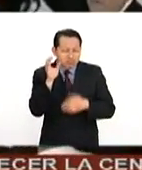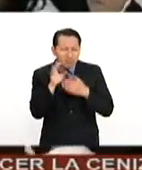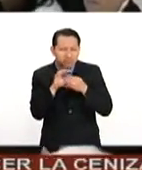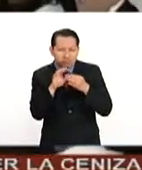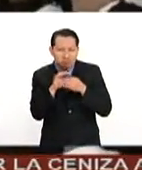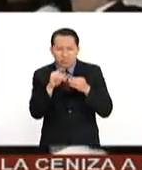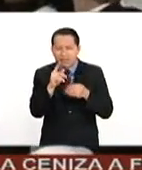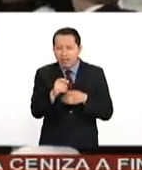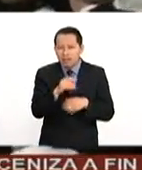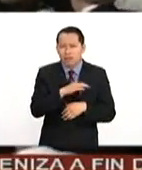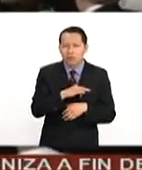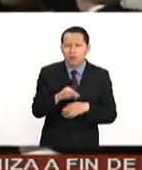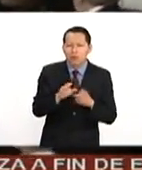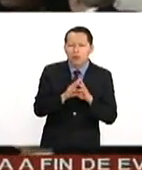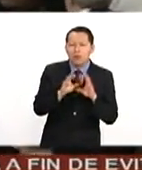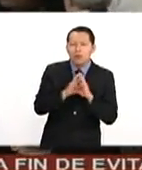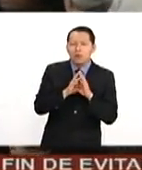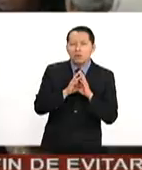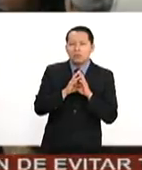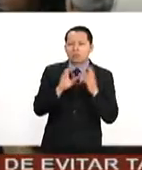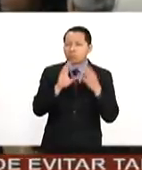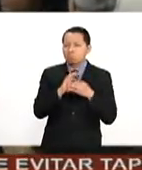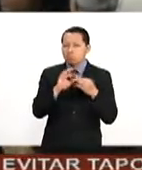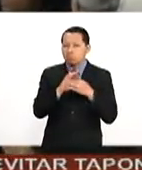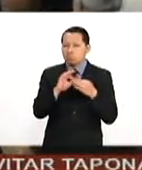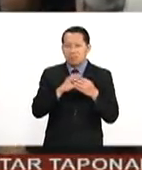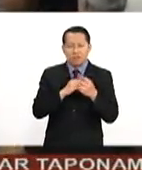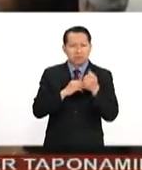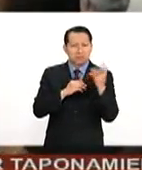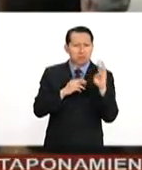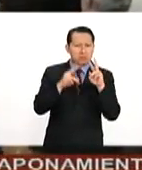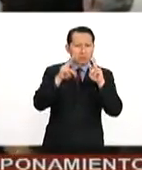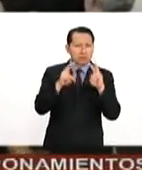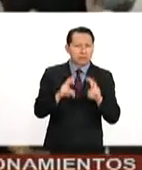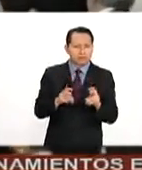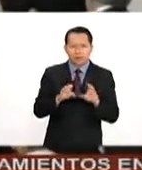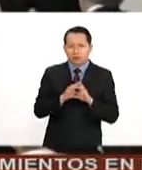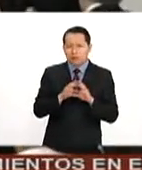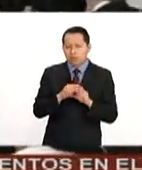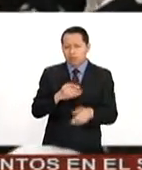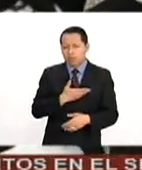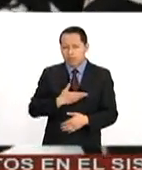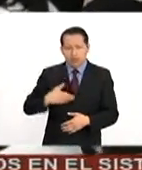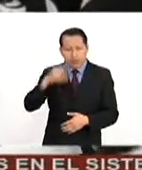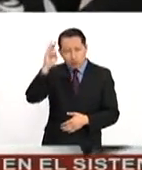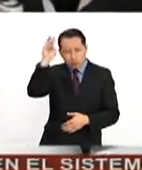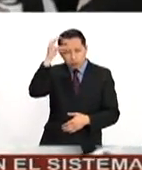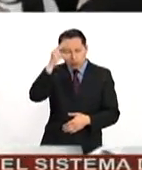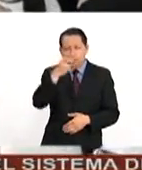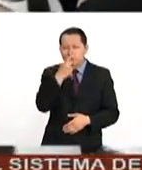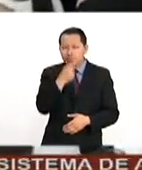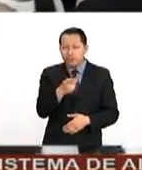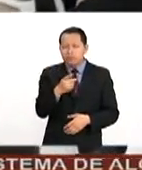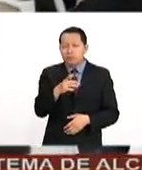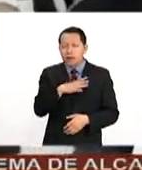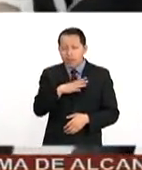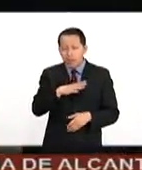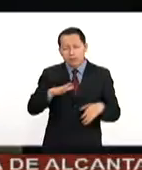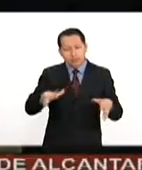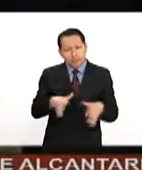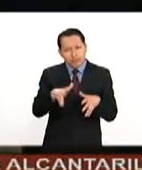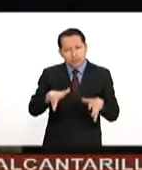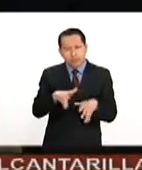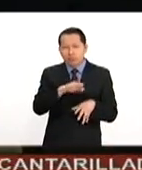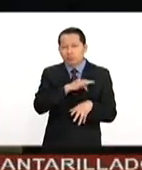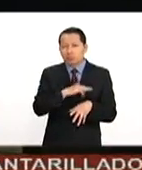me parece que fue un énfasis de algunos de los temas que el presidente Trump vino empujando,